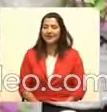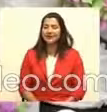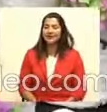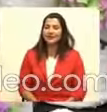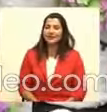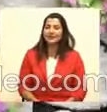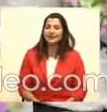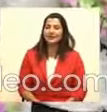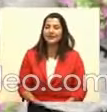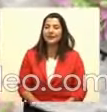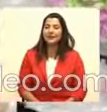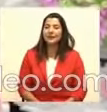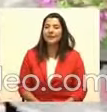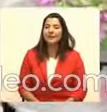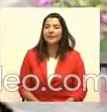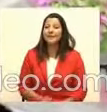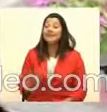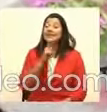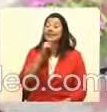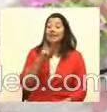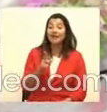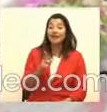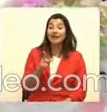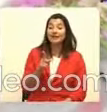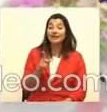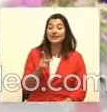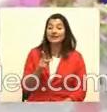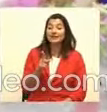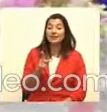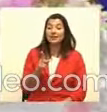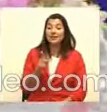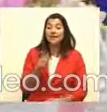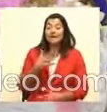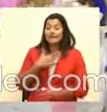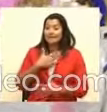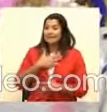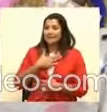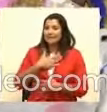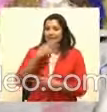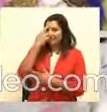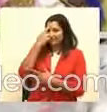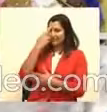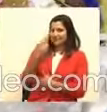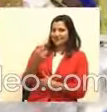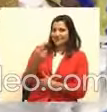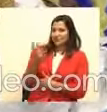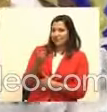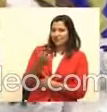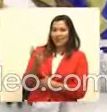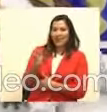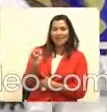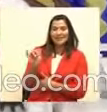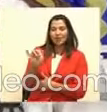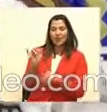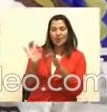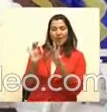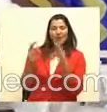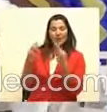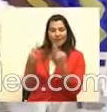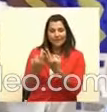lo que se le ocurra. De verdad que mis respetos para ustedes como familia, para Luis